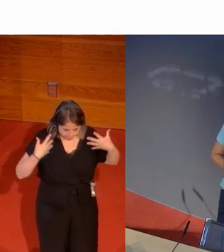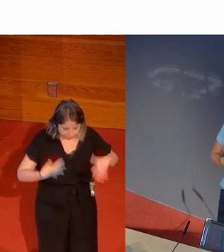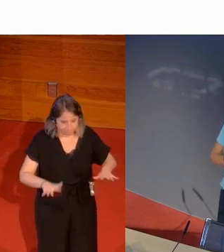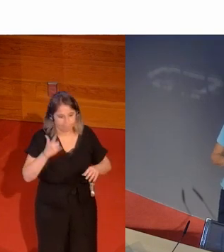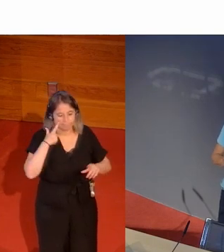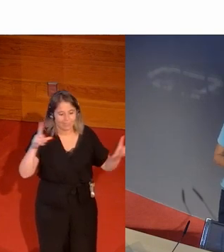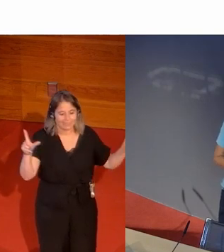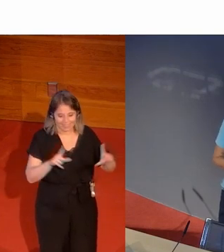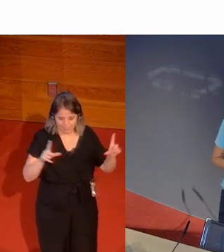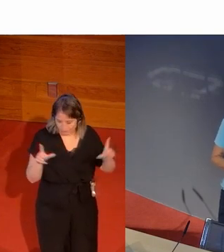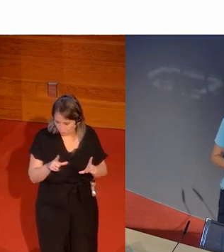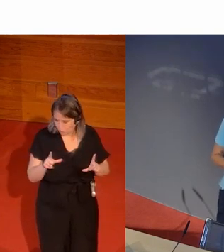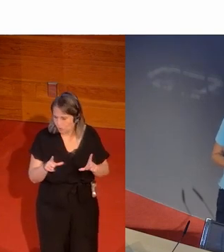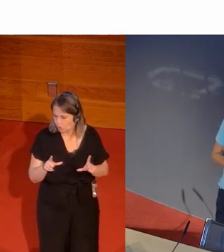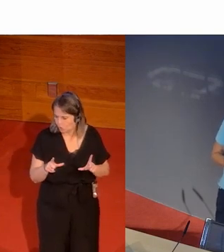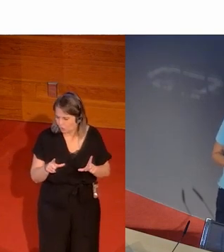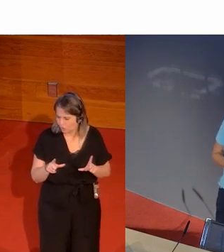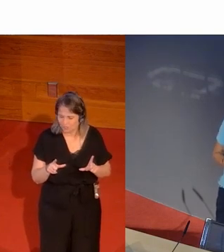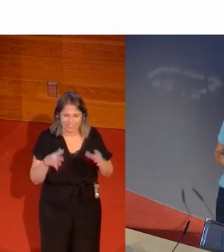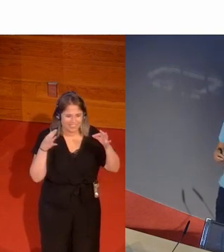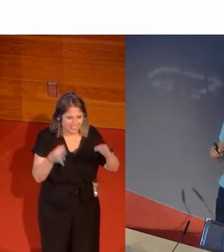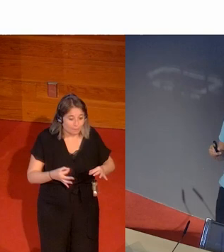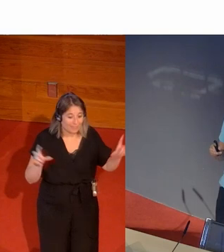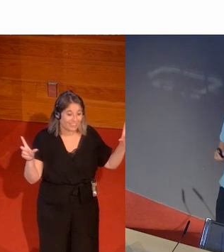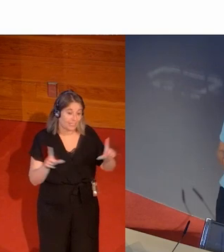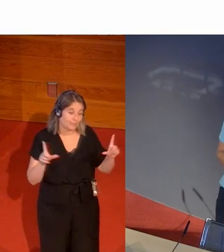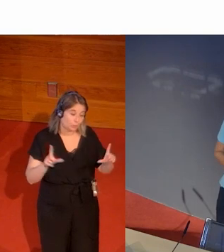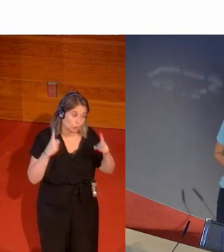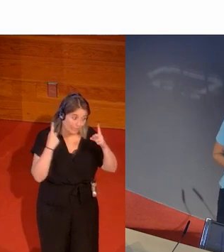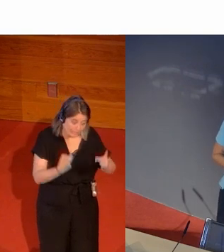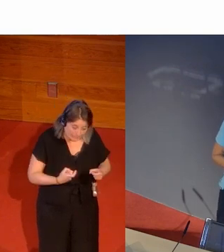la televisión ahí se ha tratado siempre de